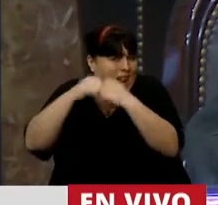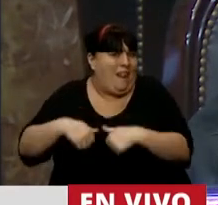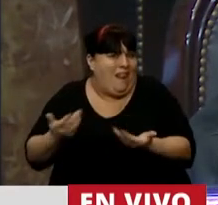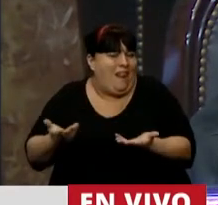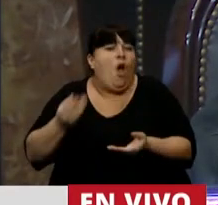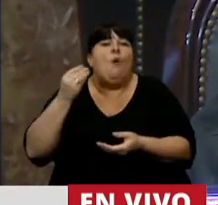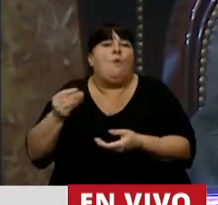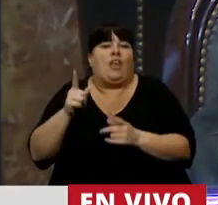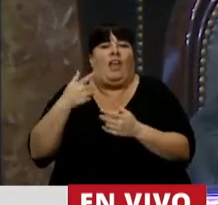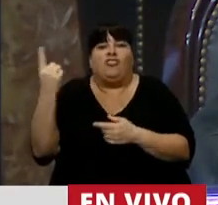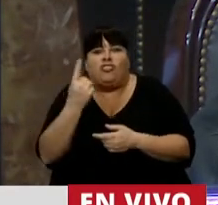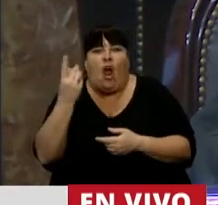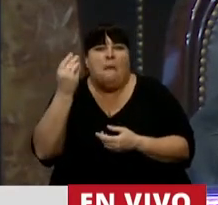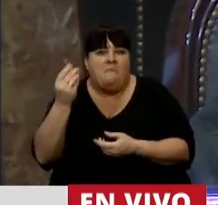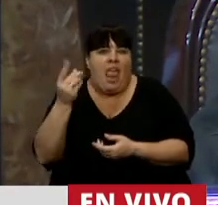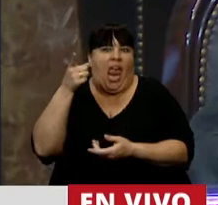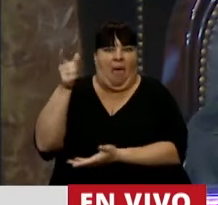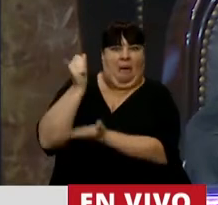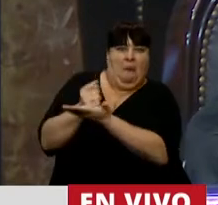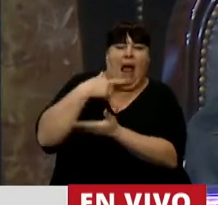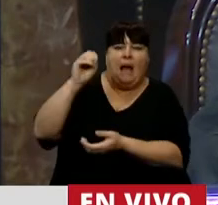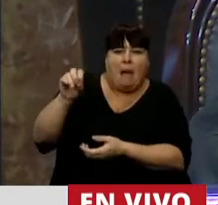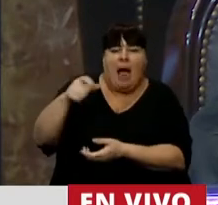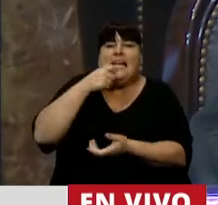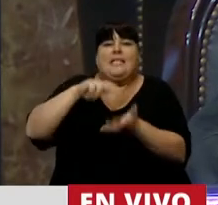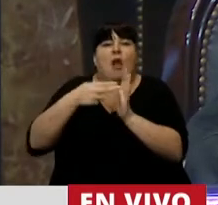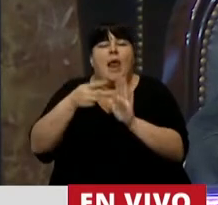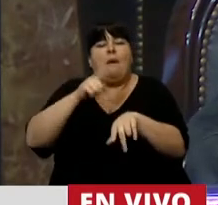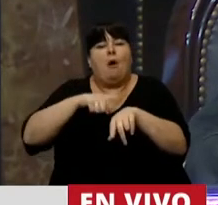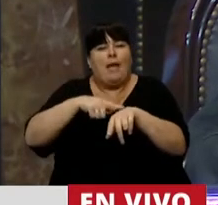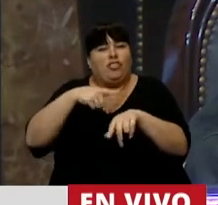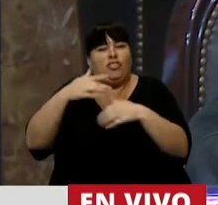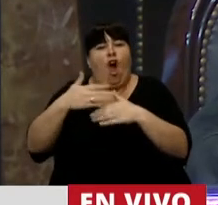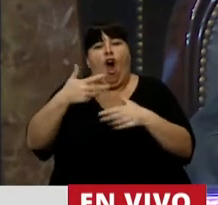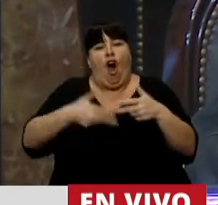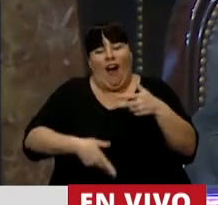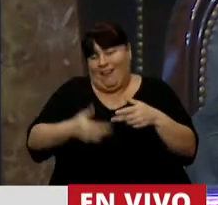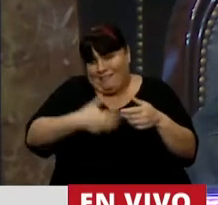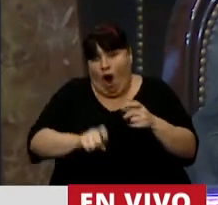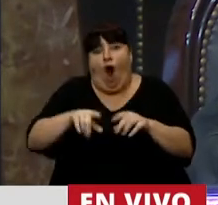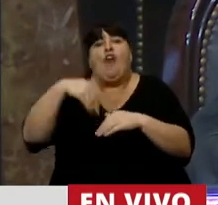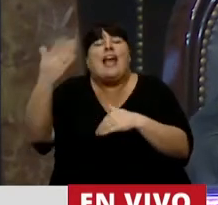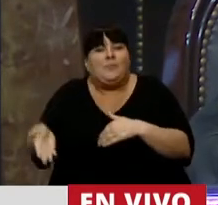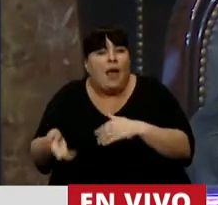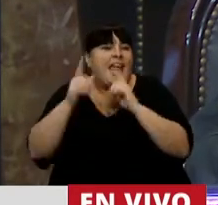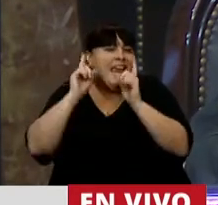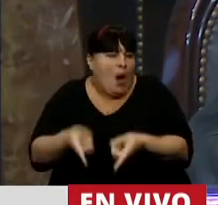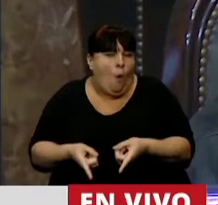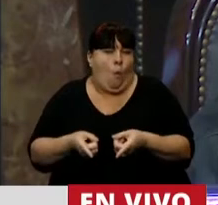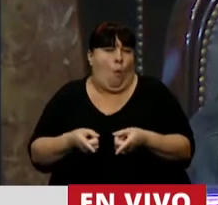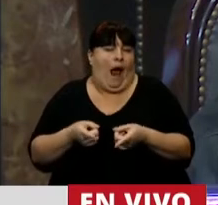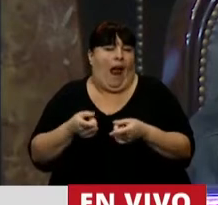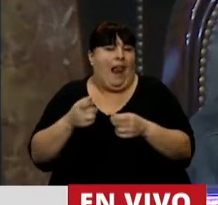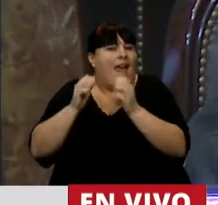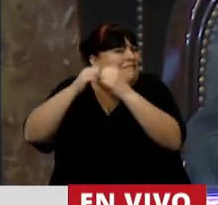Están desamparadas, con miedo, estigmatizadas. Si tienen alguna complicación durante el procedimiento o posteriormente, siguen estando